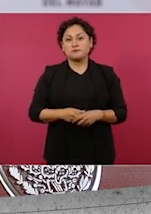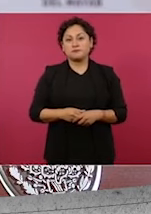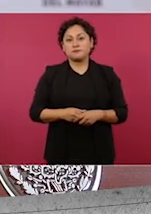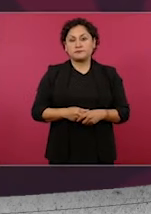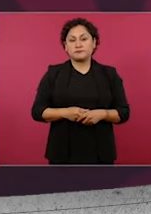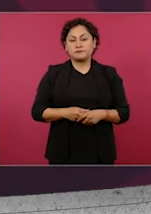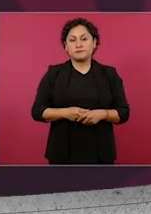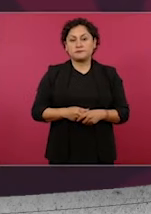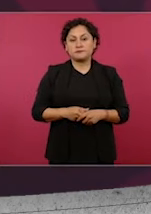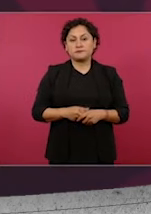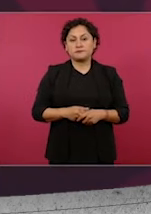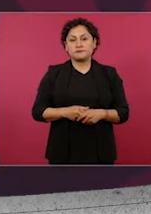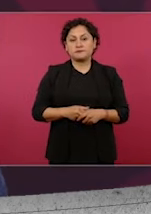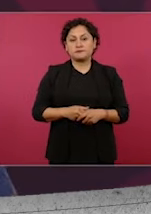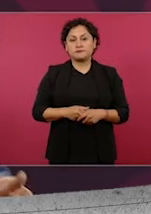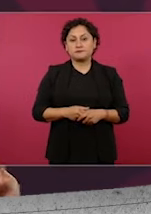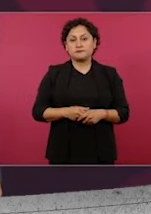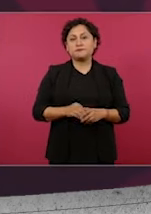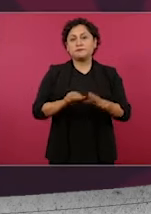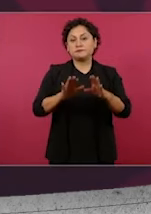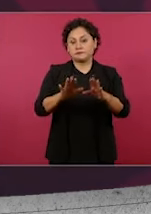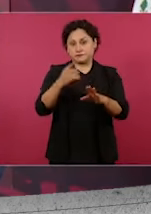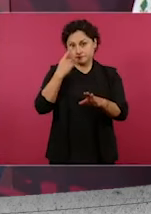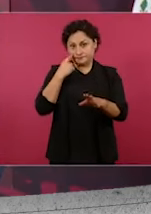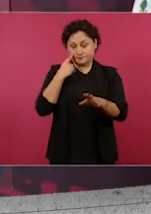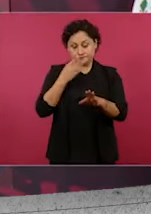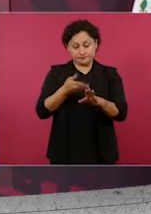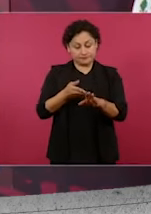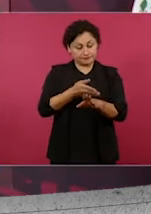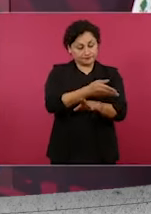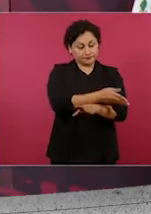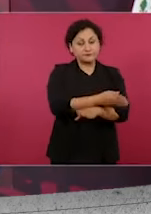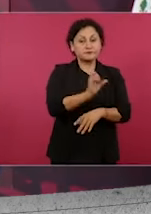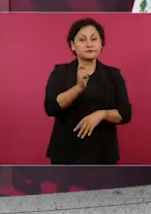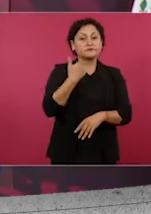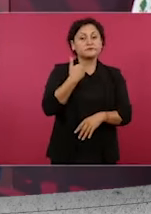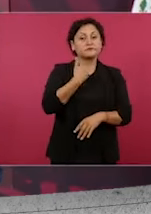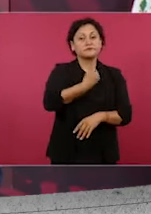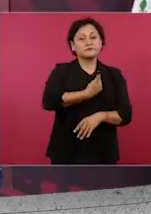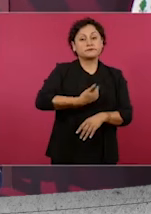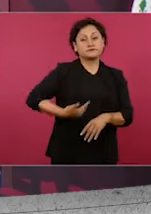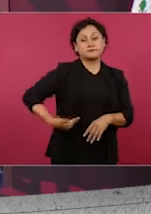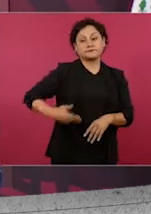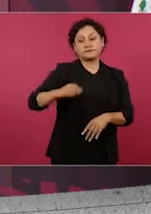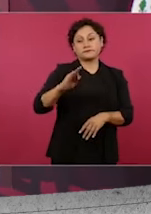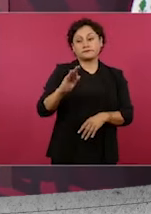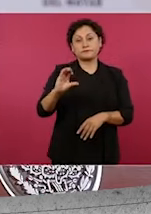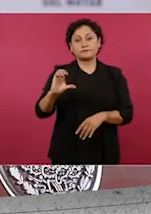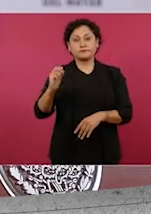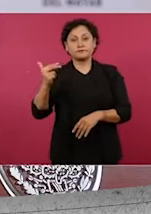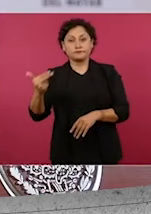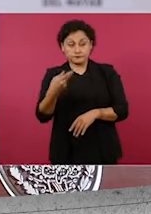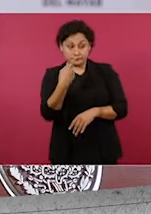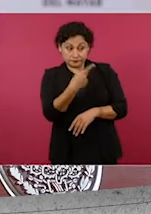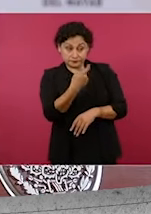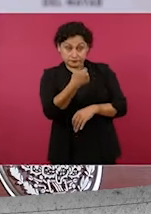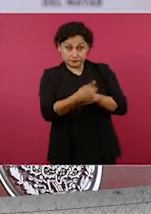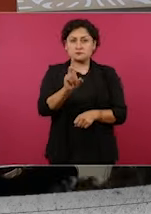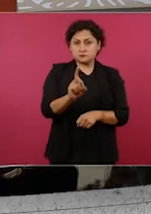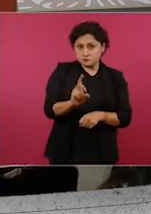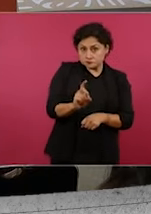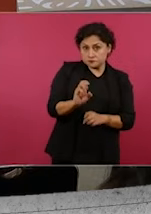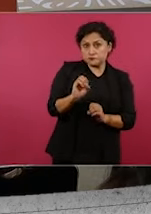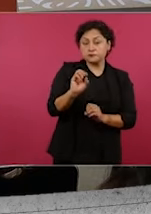en el sexenio de Calderón entregó como 30, 35 millones de hectáreas en